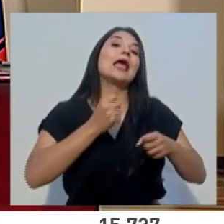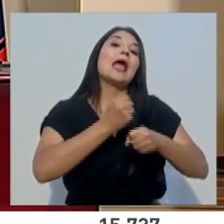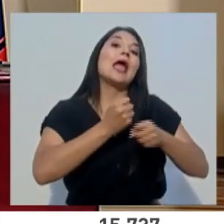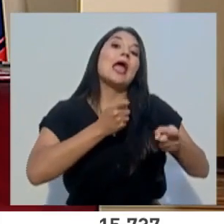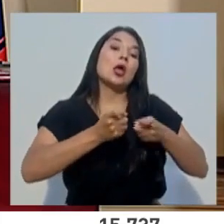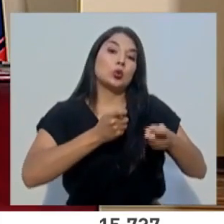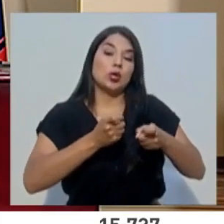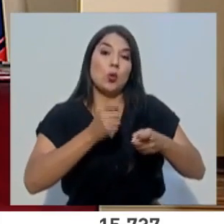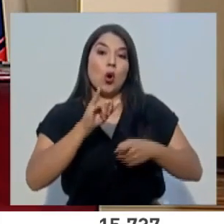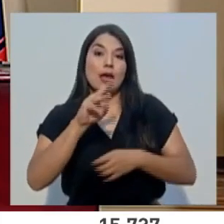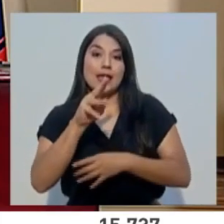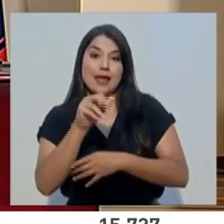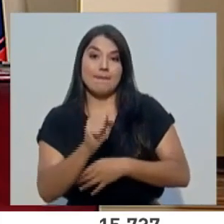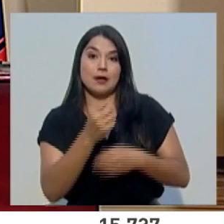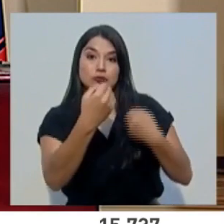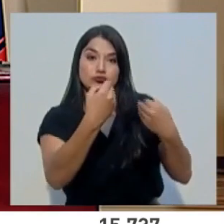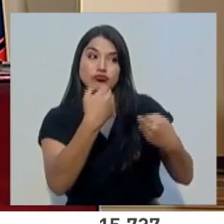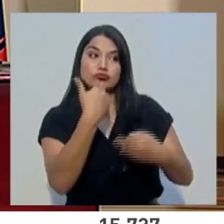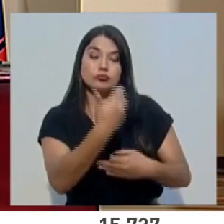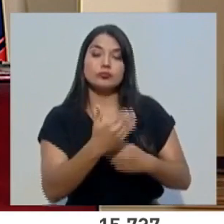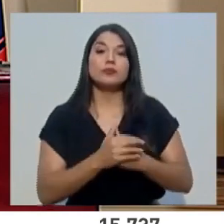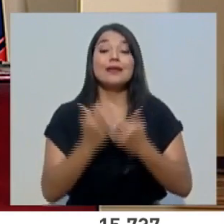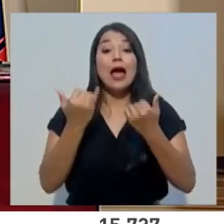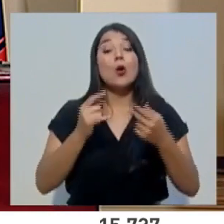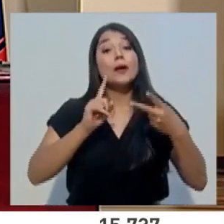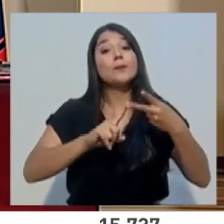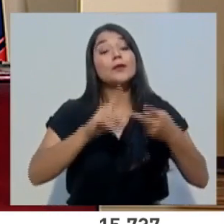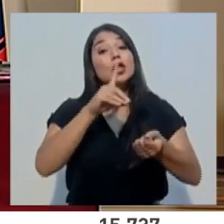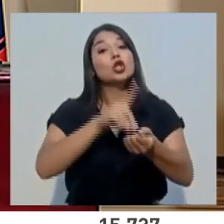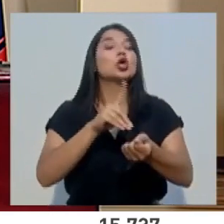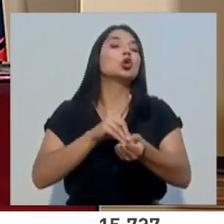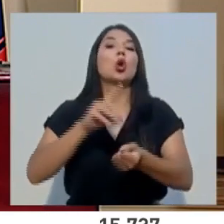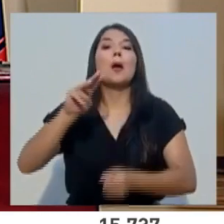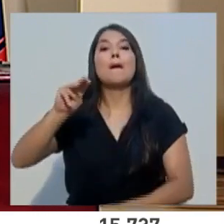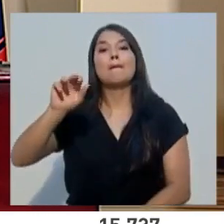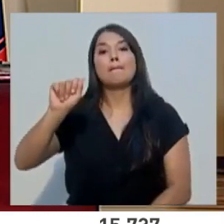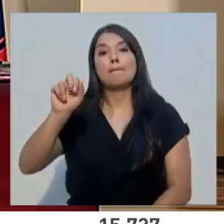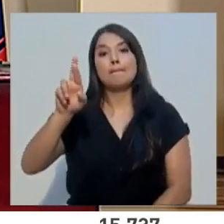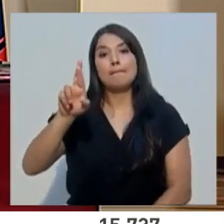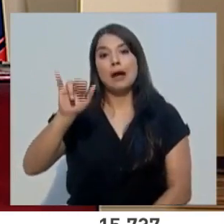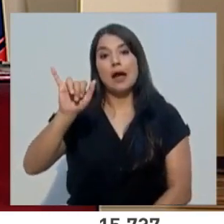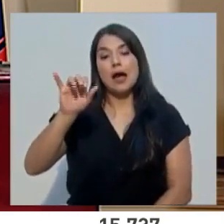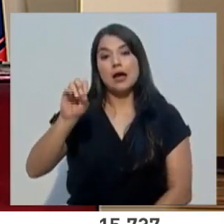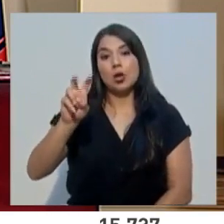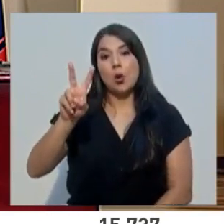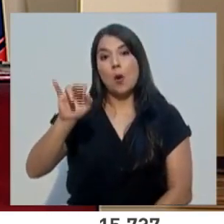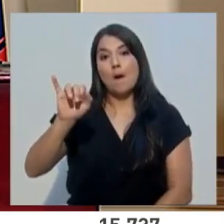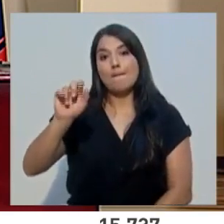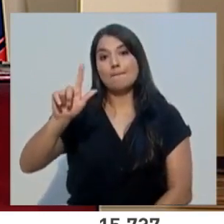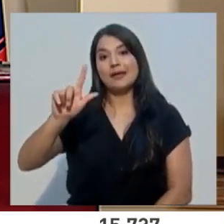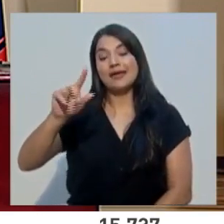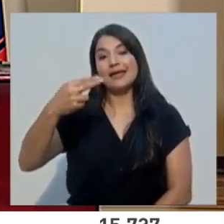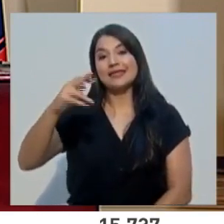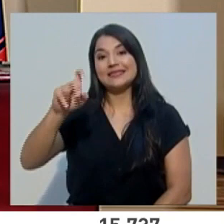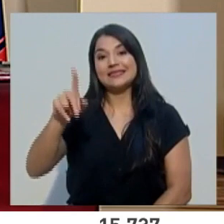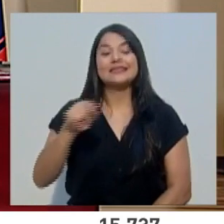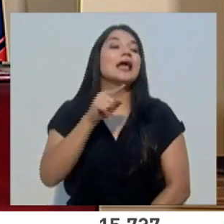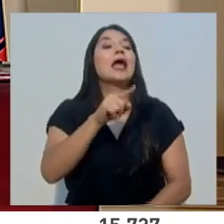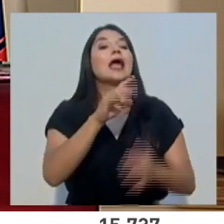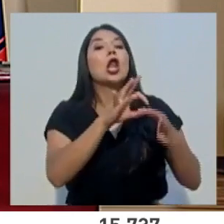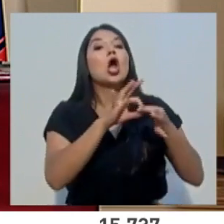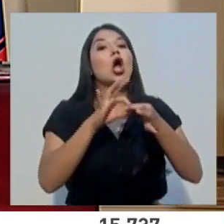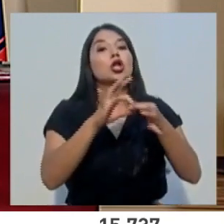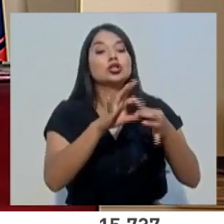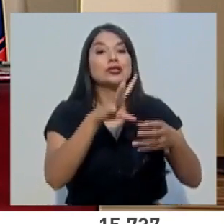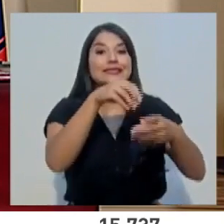por el detalle. A continuación escucharemos al doctor Mario Vilches, coordinador de la Unidad Médica Móvil, que es parte del